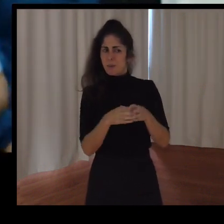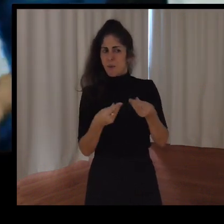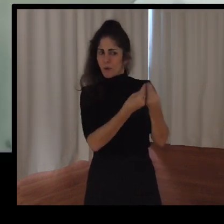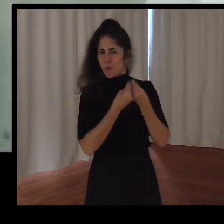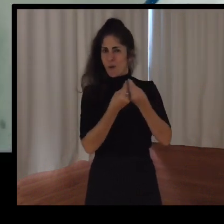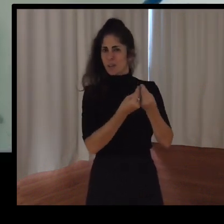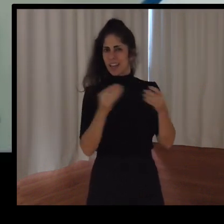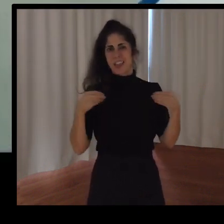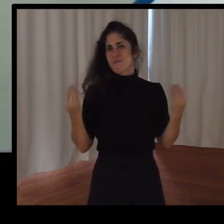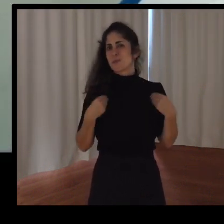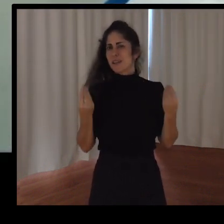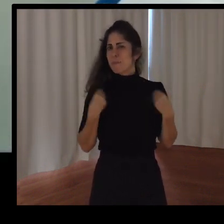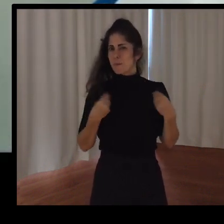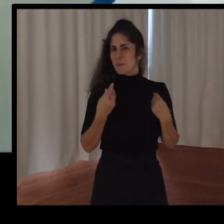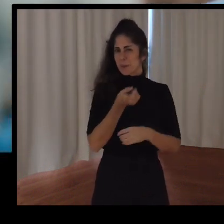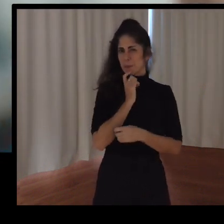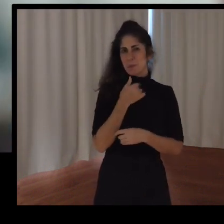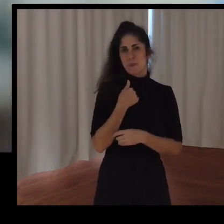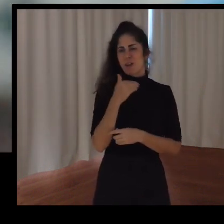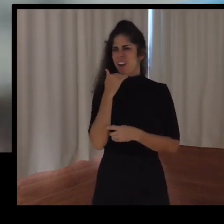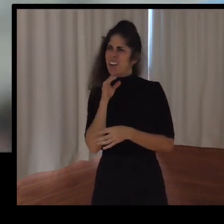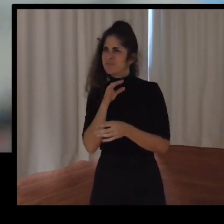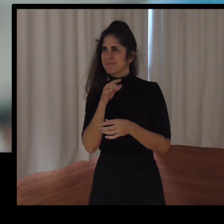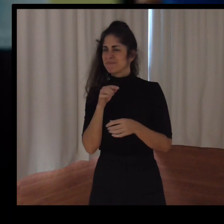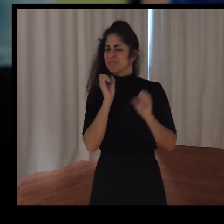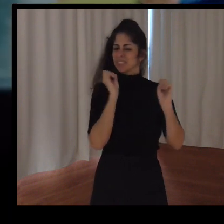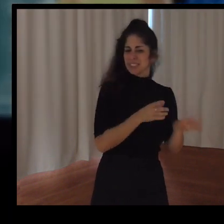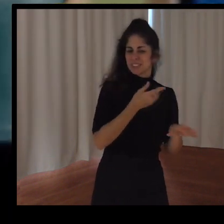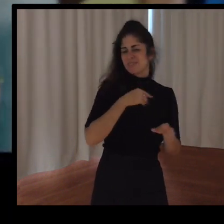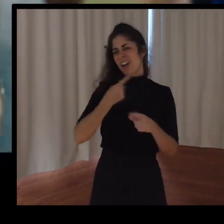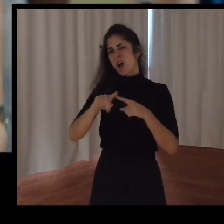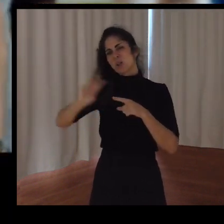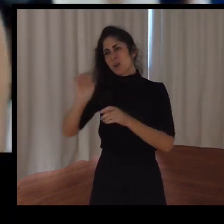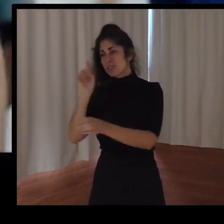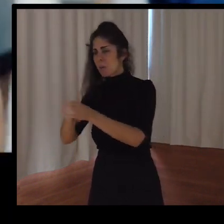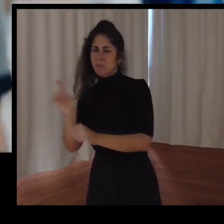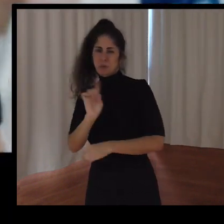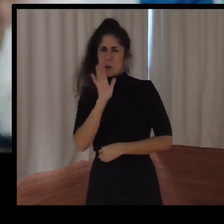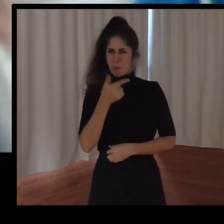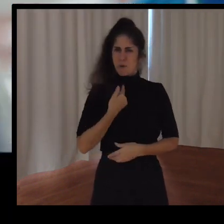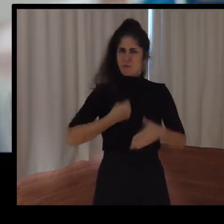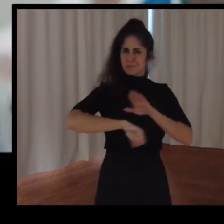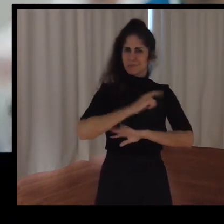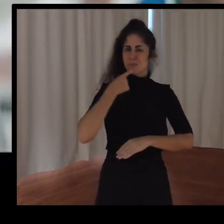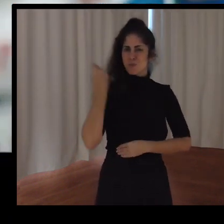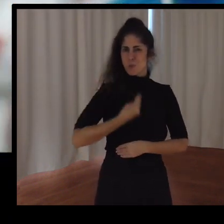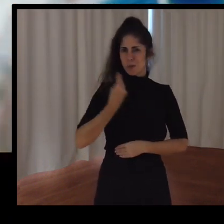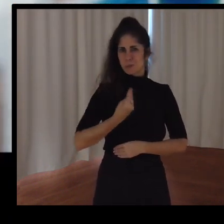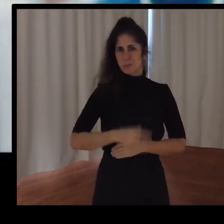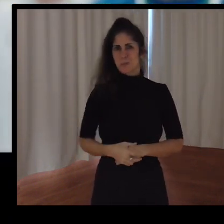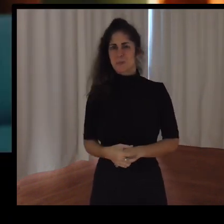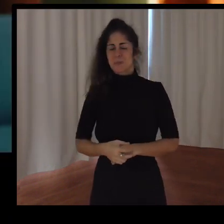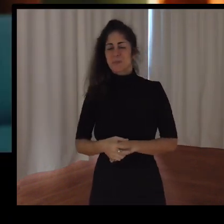Yo no me cambiaría por nadie porque soy un gran futbolista. Yo creo que es un sueño de niño, el que